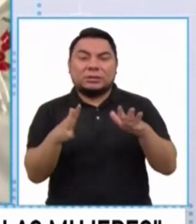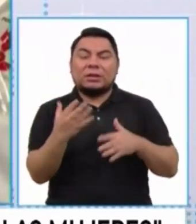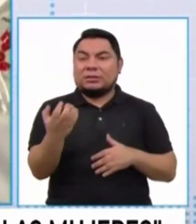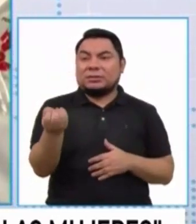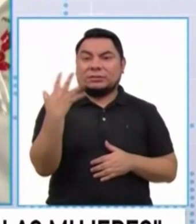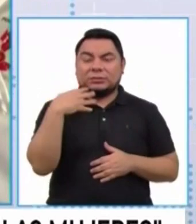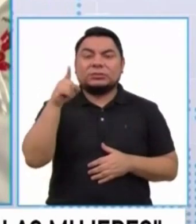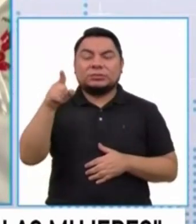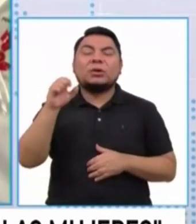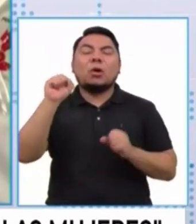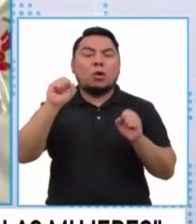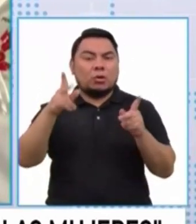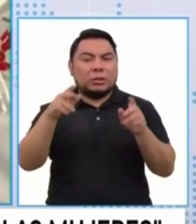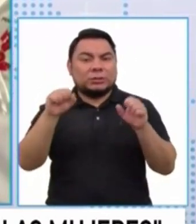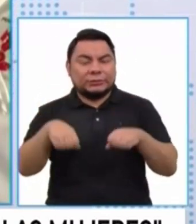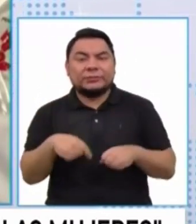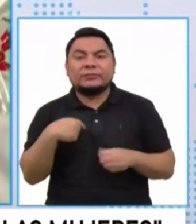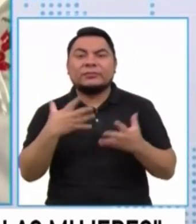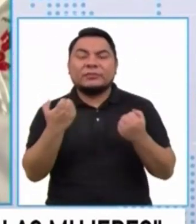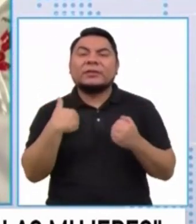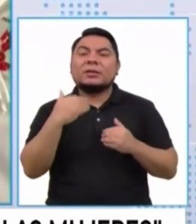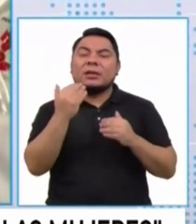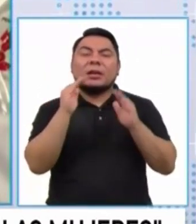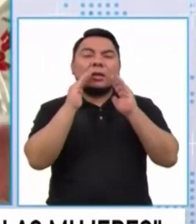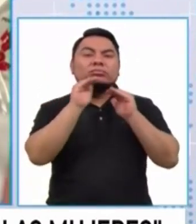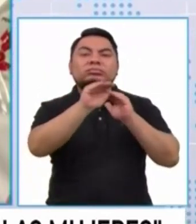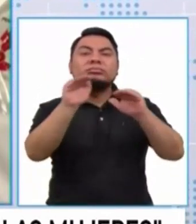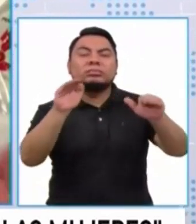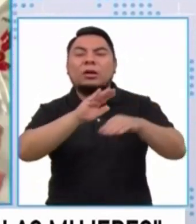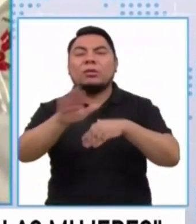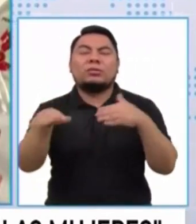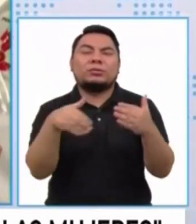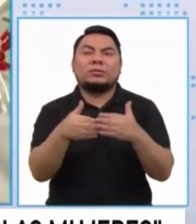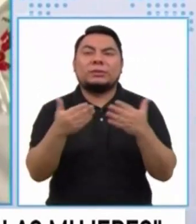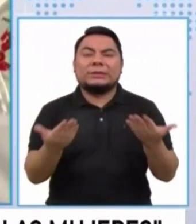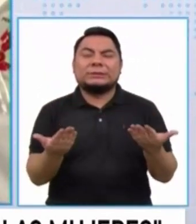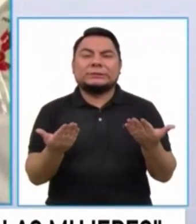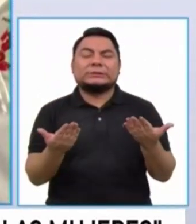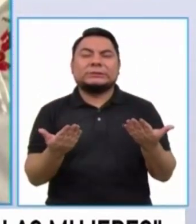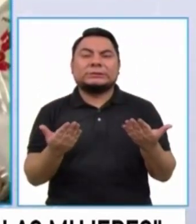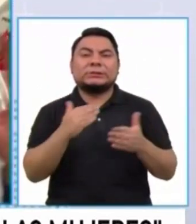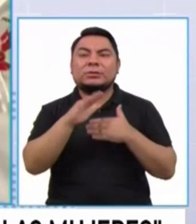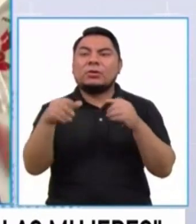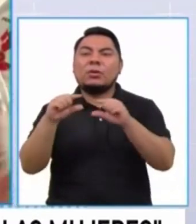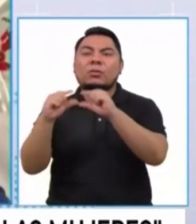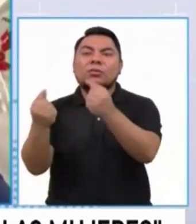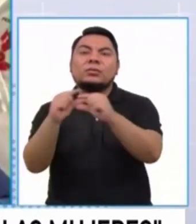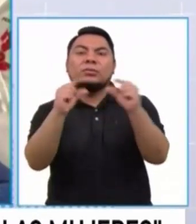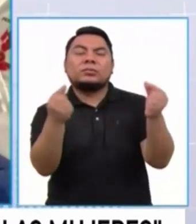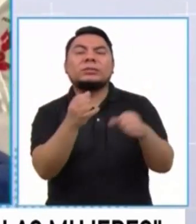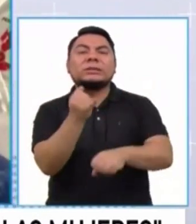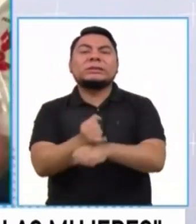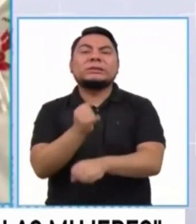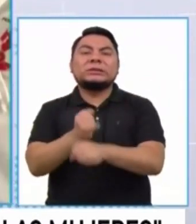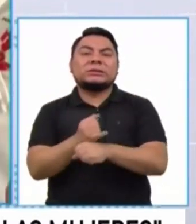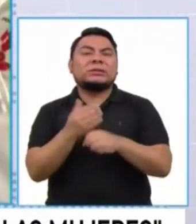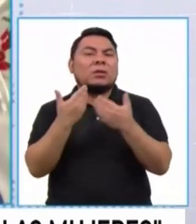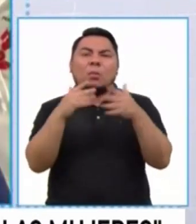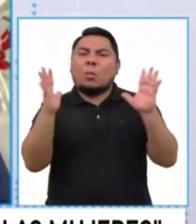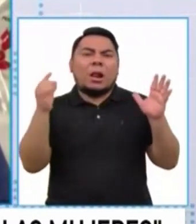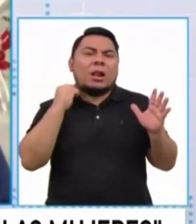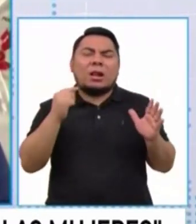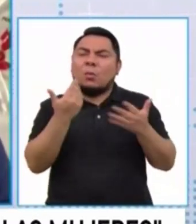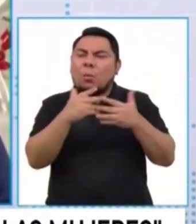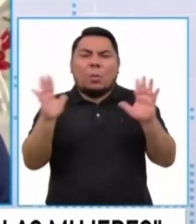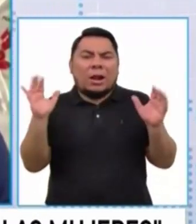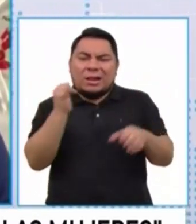dado su ok. Quiero hacer un llamado a todas las agrupaciones religiosas de cualquier índole.